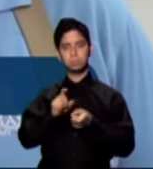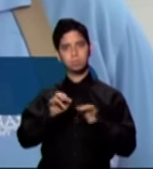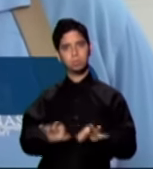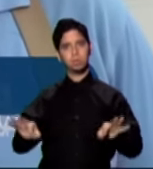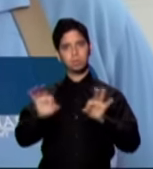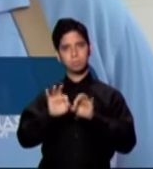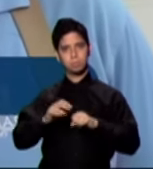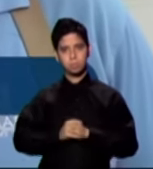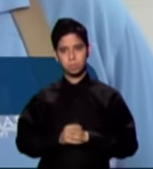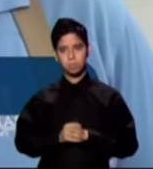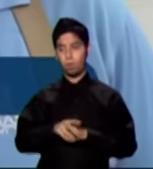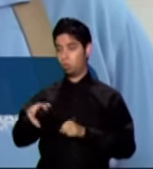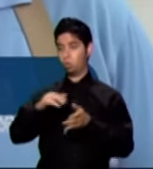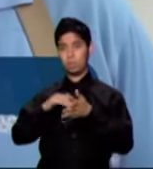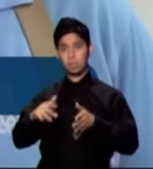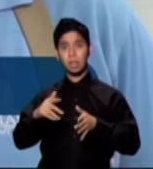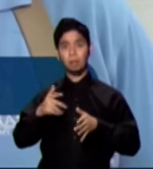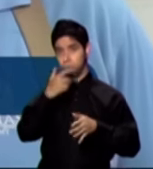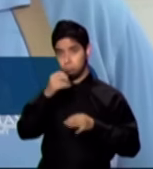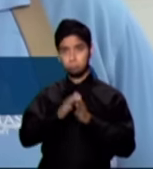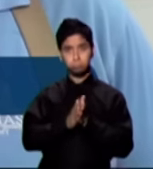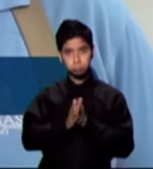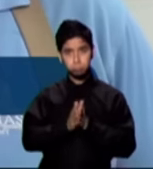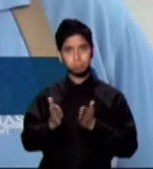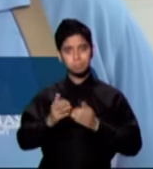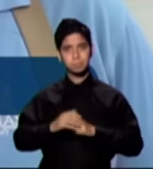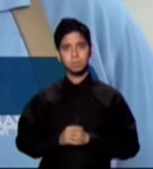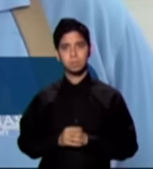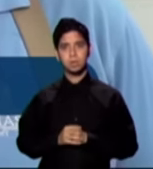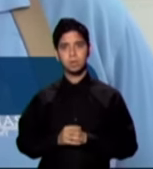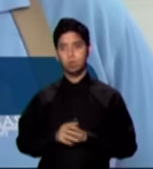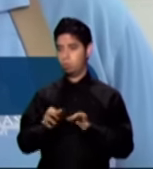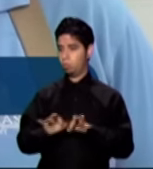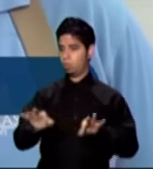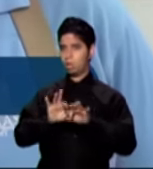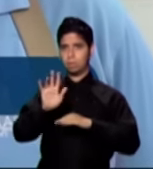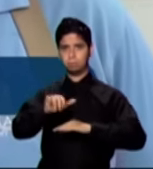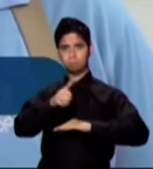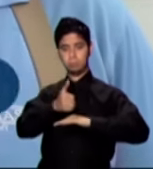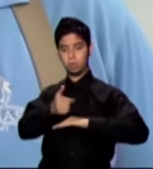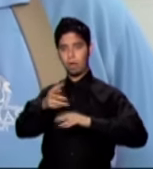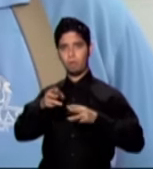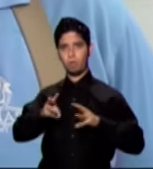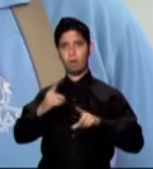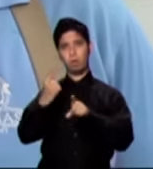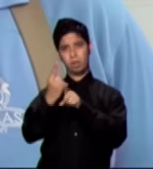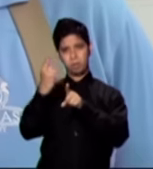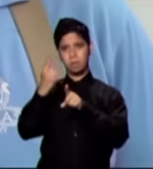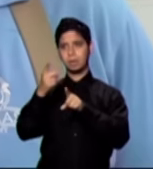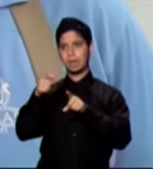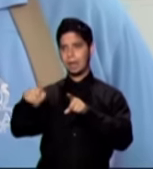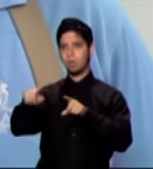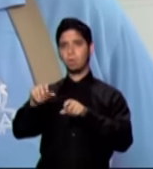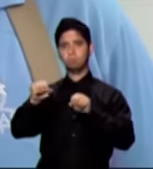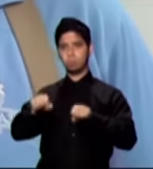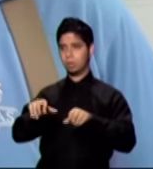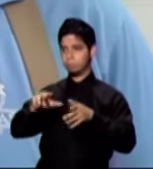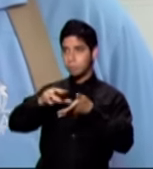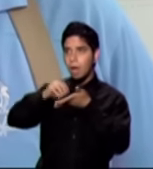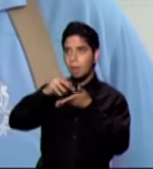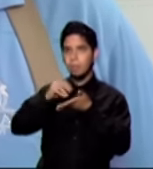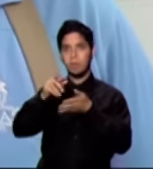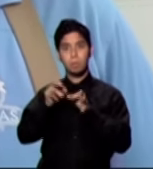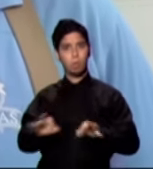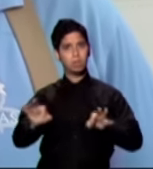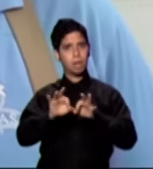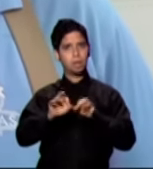Yo creo que la cosa es estructurarlo de manera tal que ellos aprendan y reconozcan el valor del idioma, del